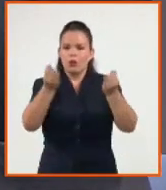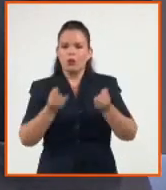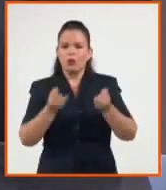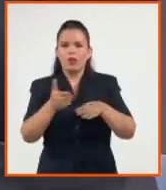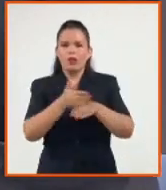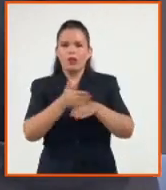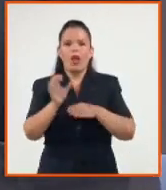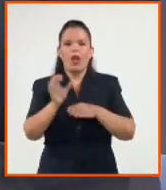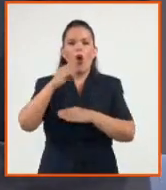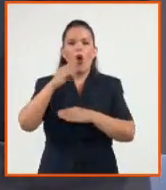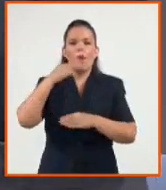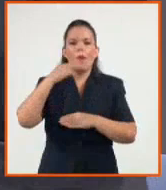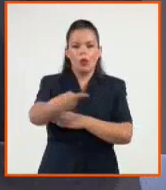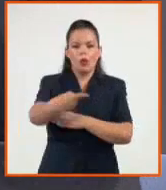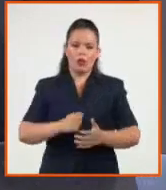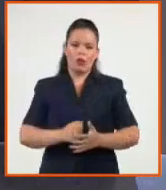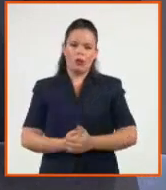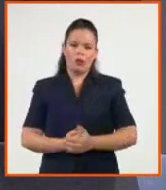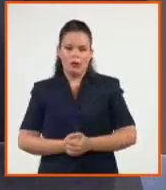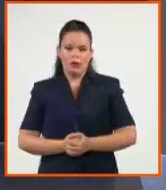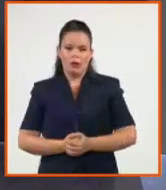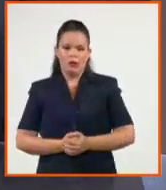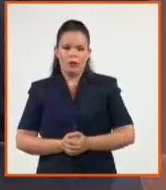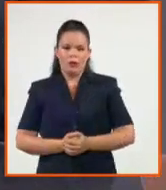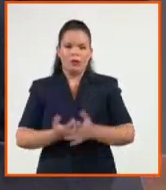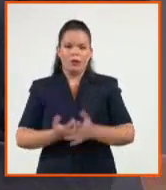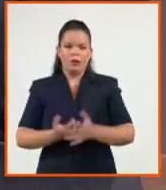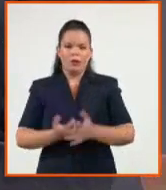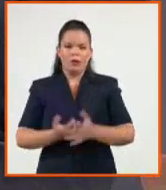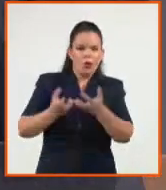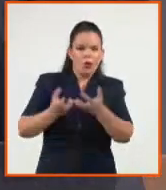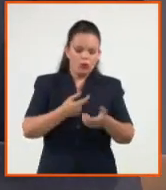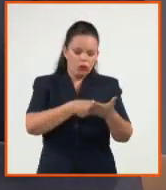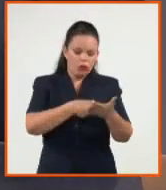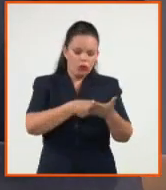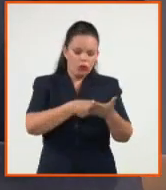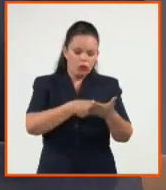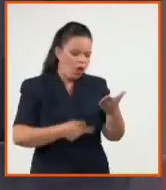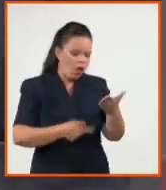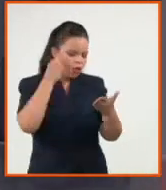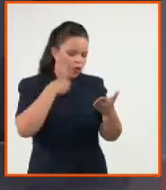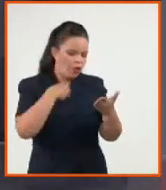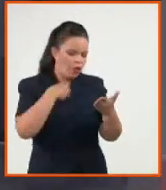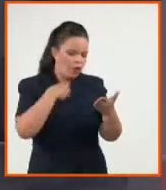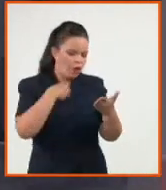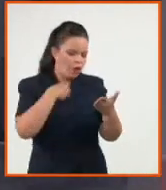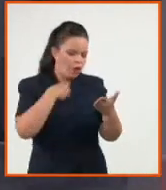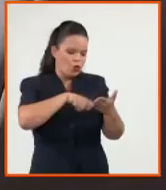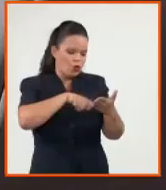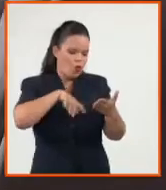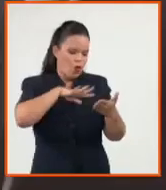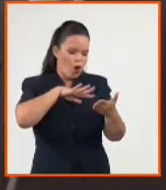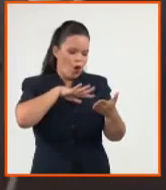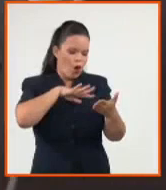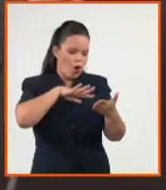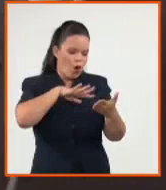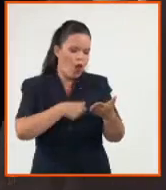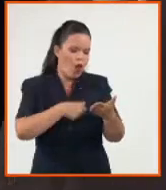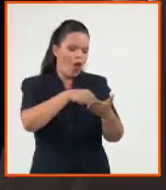es a complementar a partir de exigir que se haga un uso adecuado,